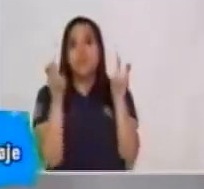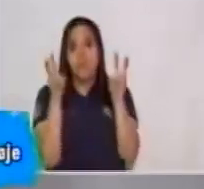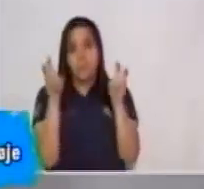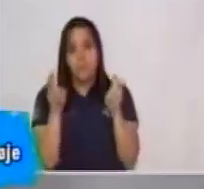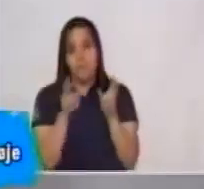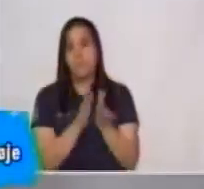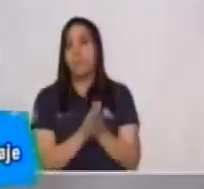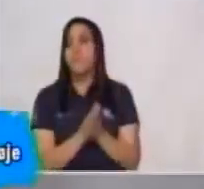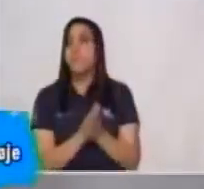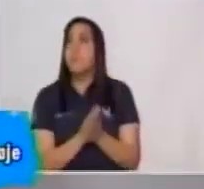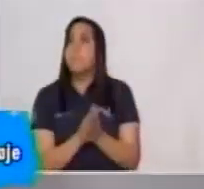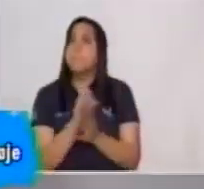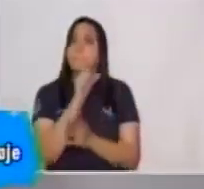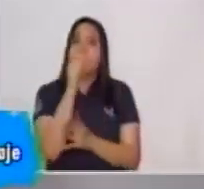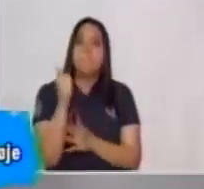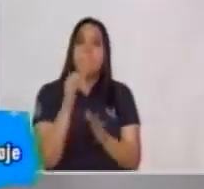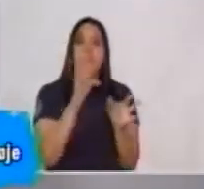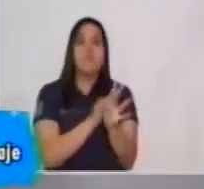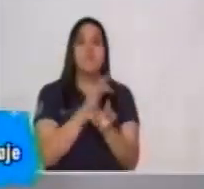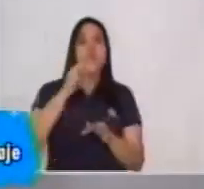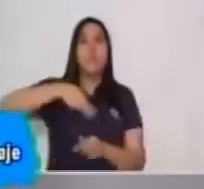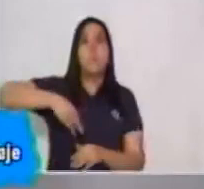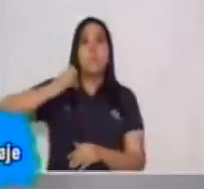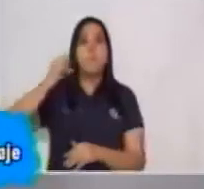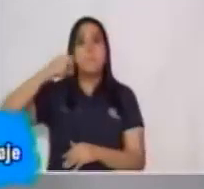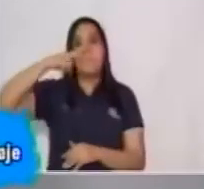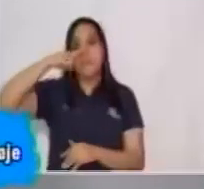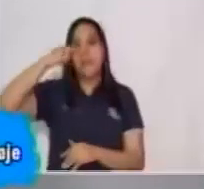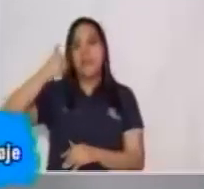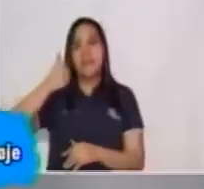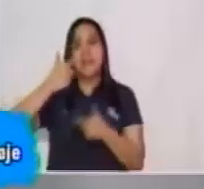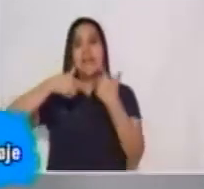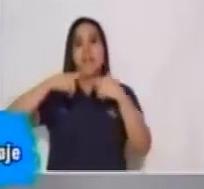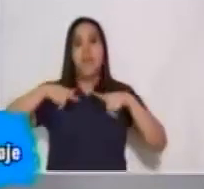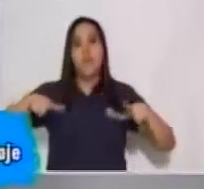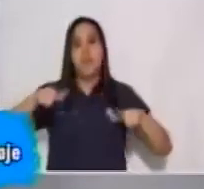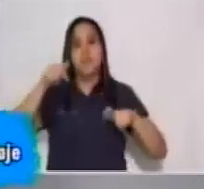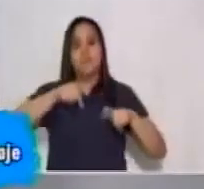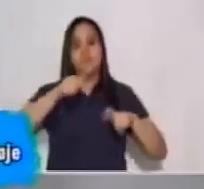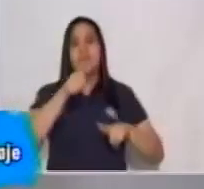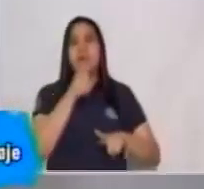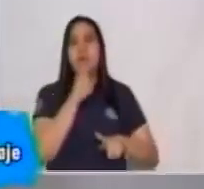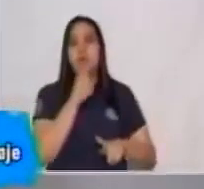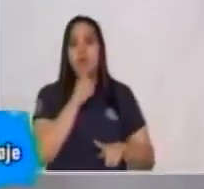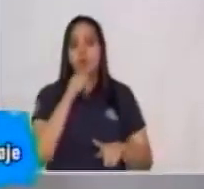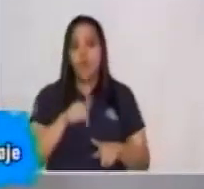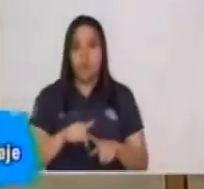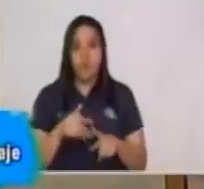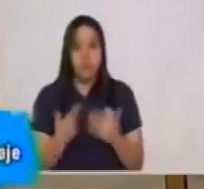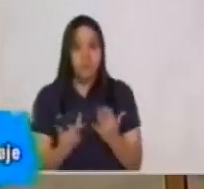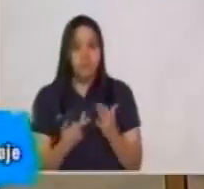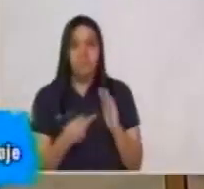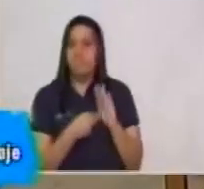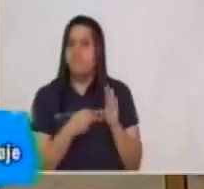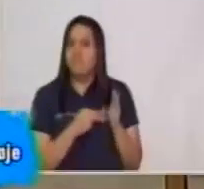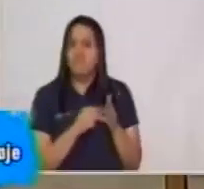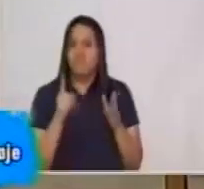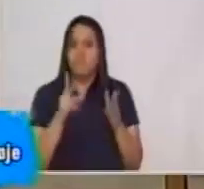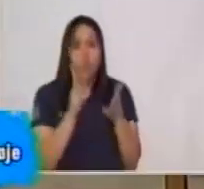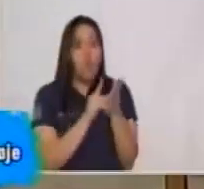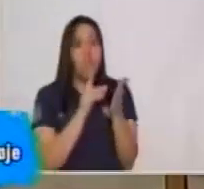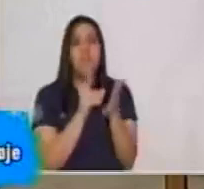Luego tenemos la función mentalingüística. ¿Qué se centra en el código? ¿Qué crees tú que hacen los diccionarios?